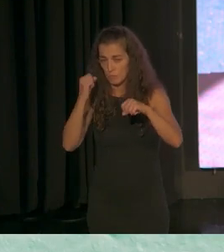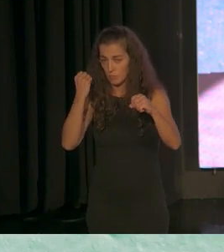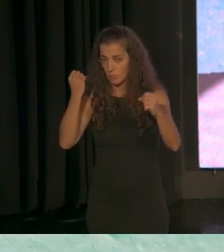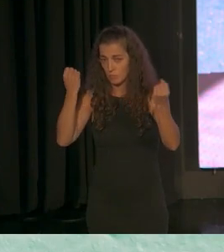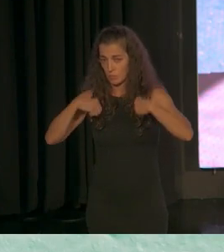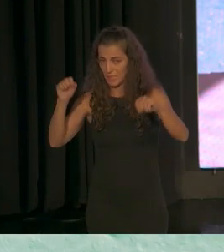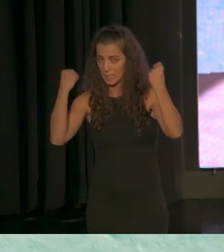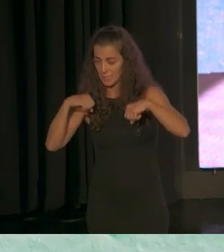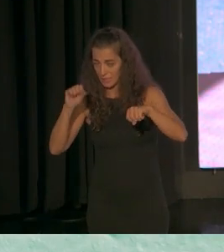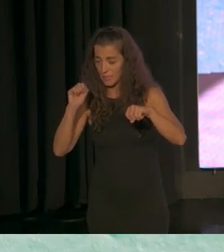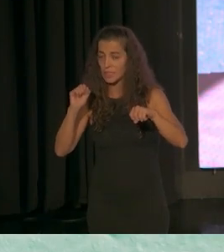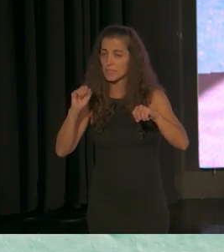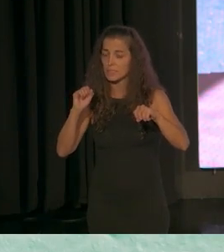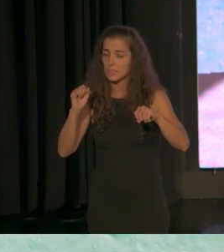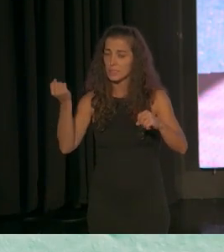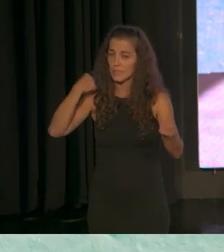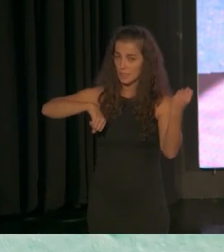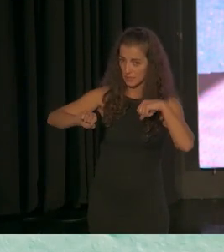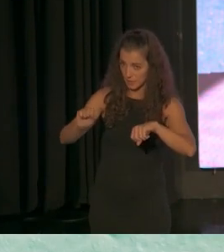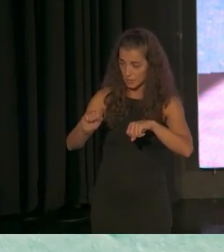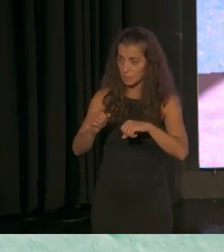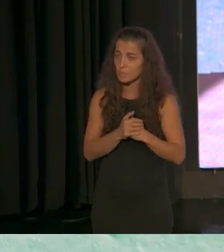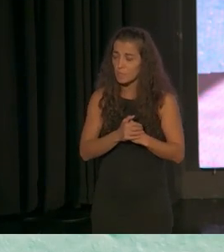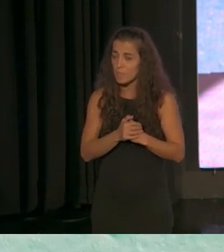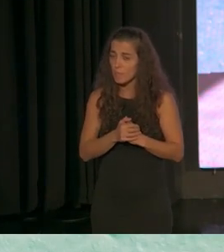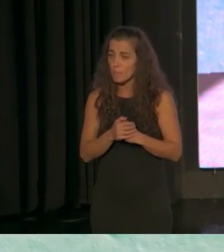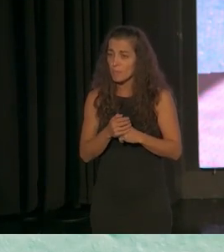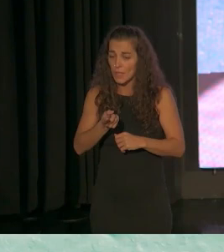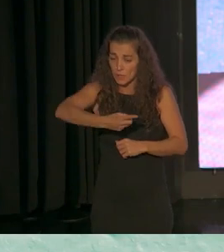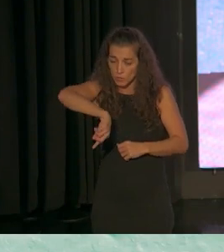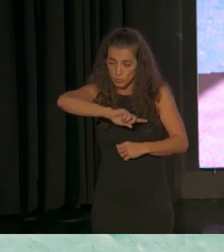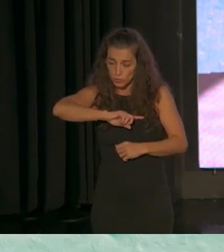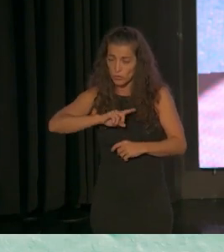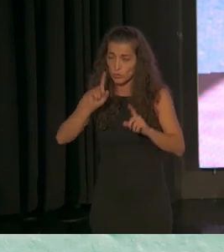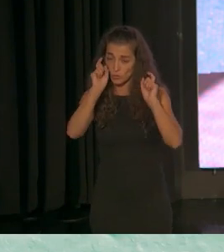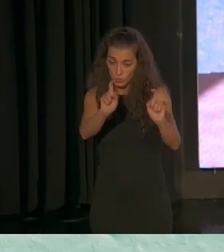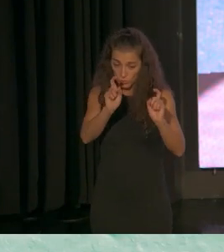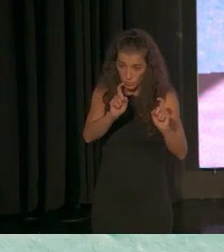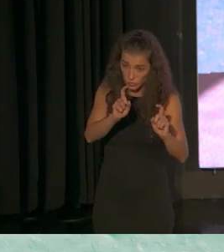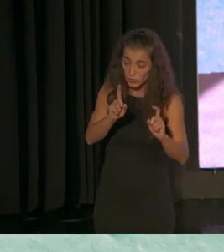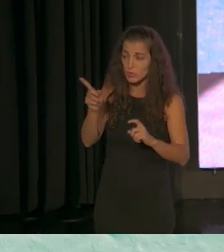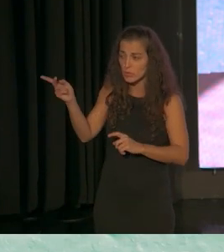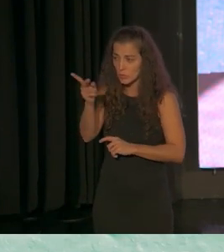aprendices usen las prácticas o la práctica que estamos intentando hacer y esto